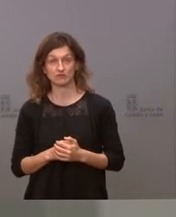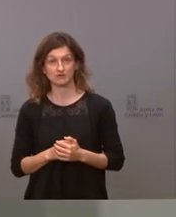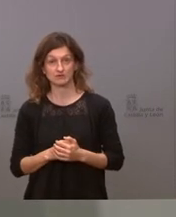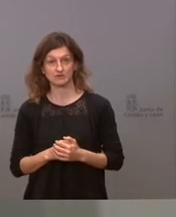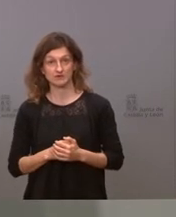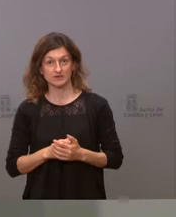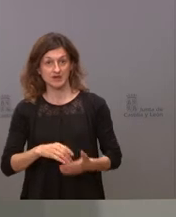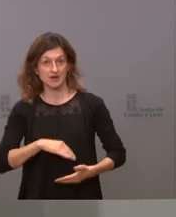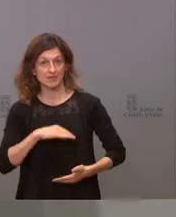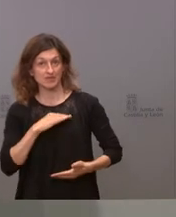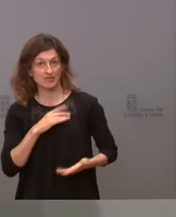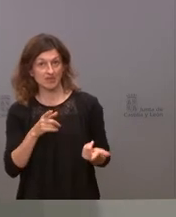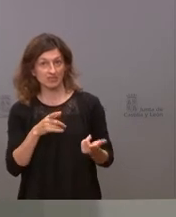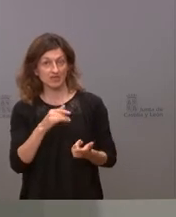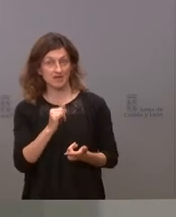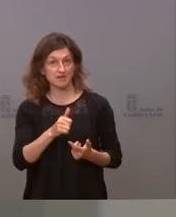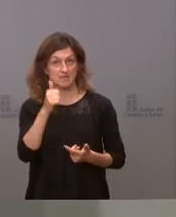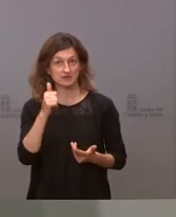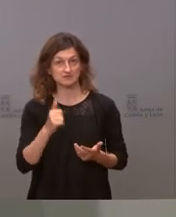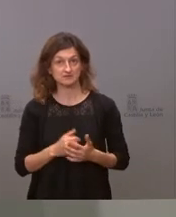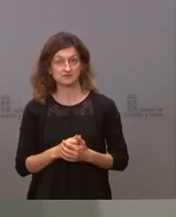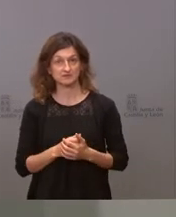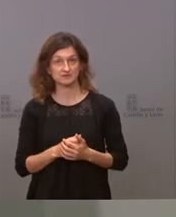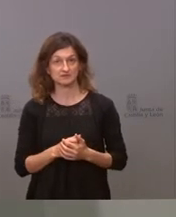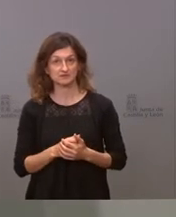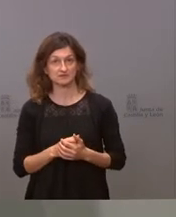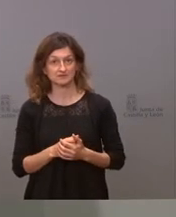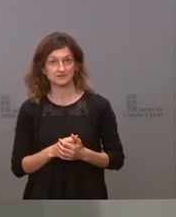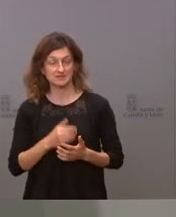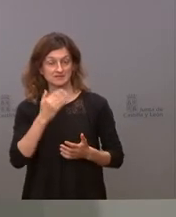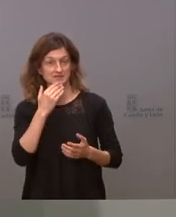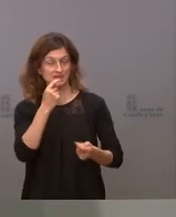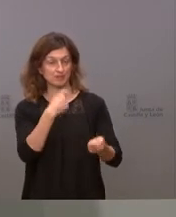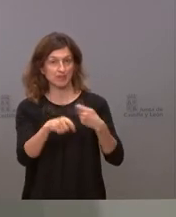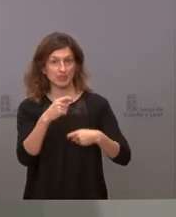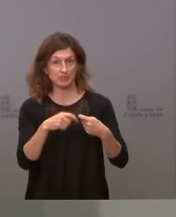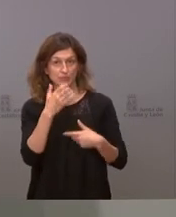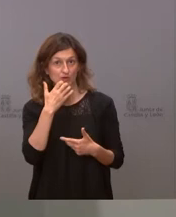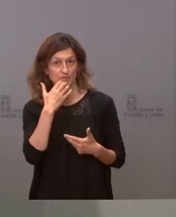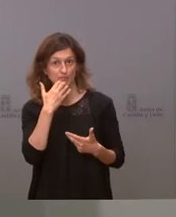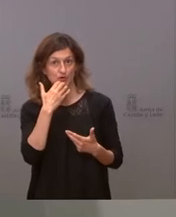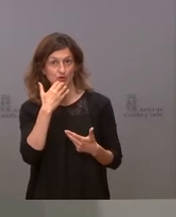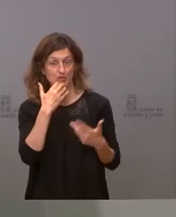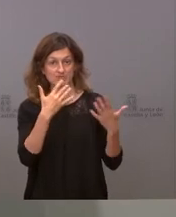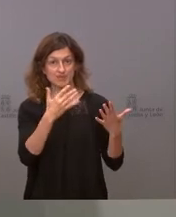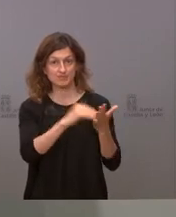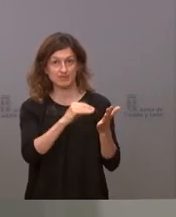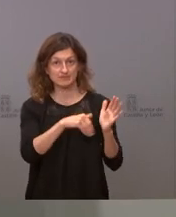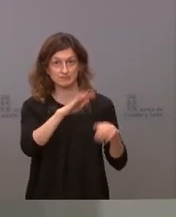capacidad de presión quien vende diez veces por encima que otro